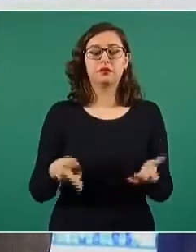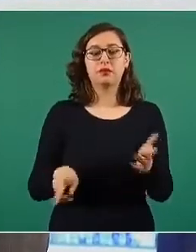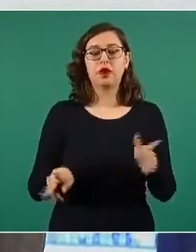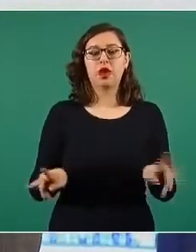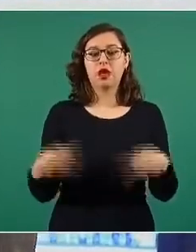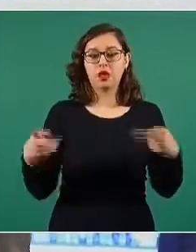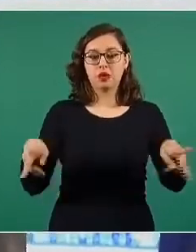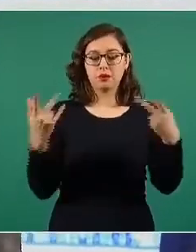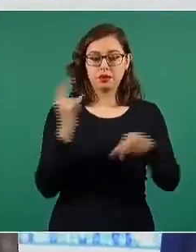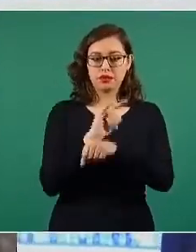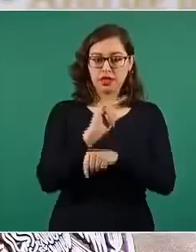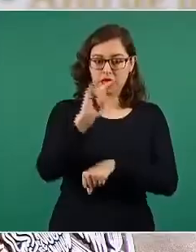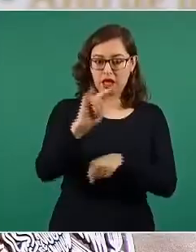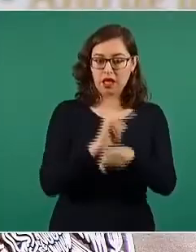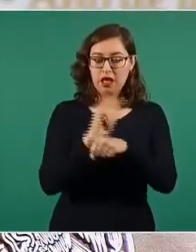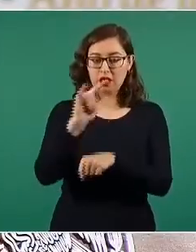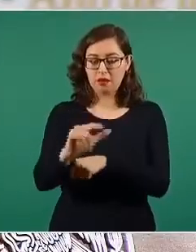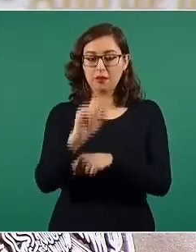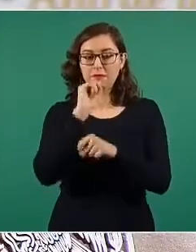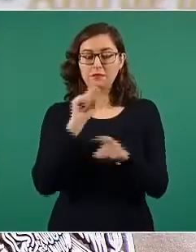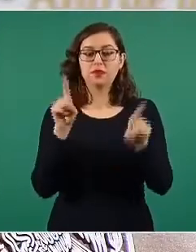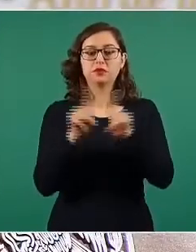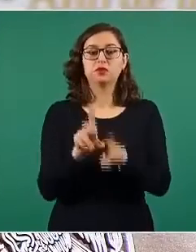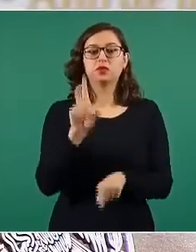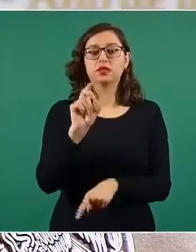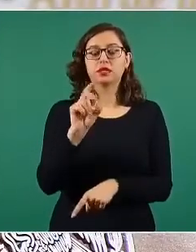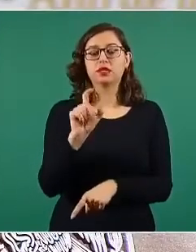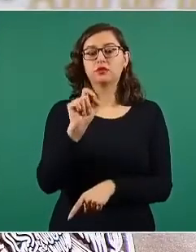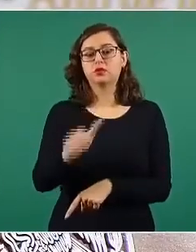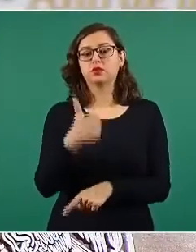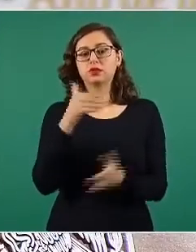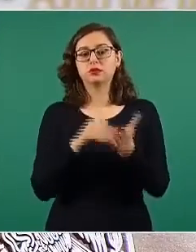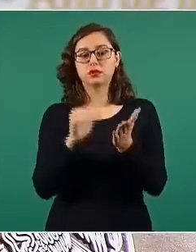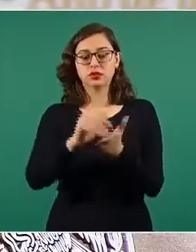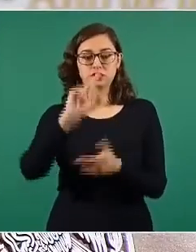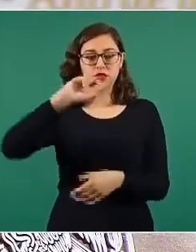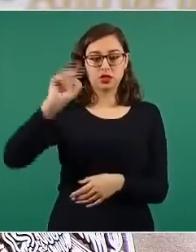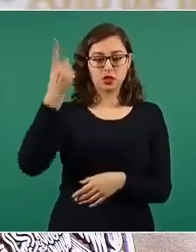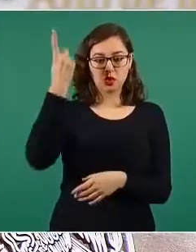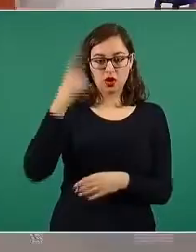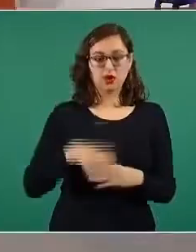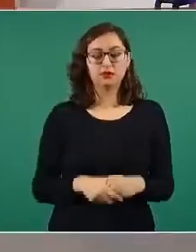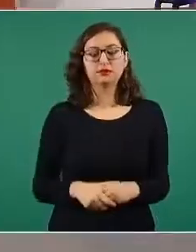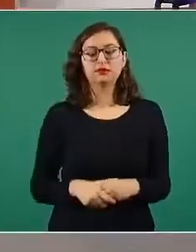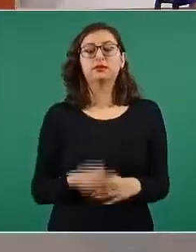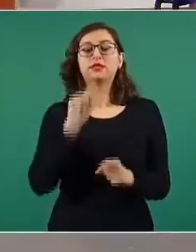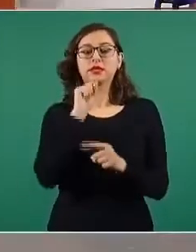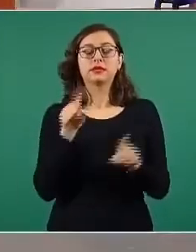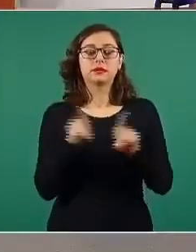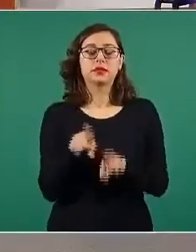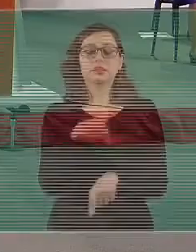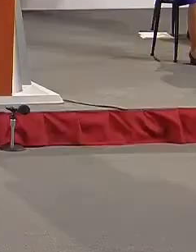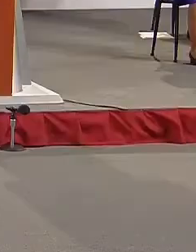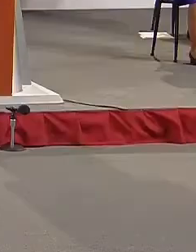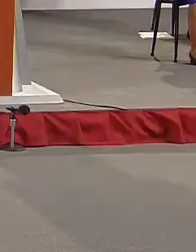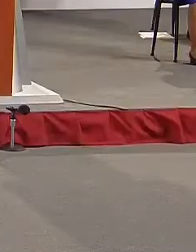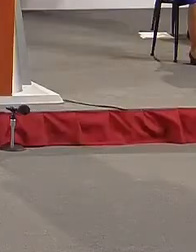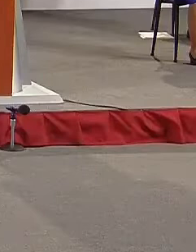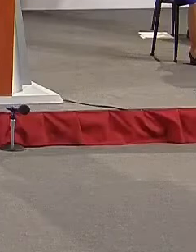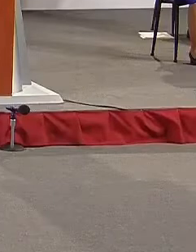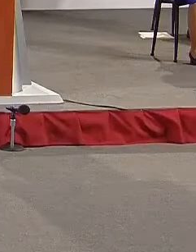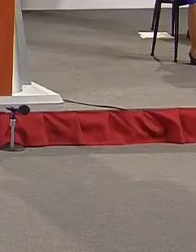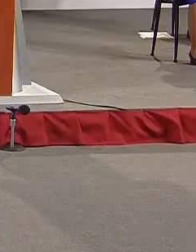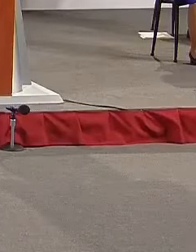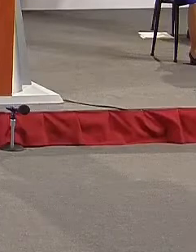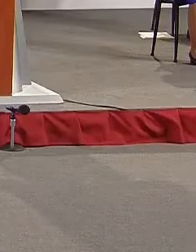tripulados y kit de drones por 30.6 millones de dólares. Es importante señalar que envía recursos